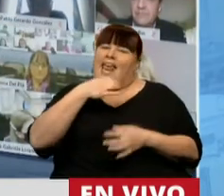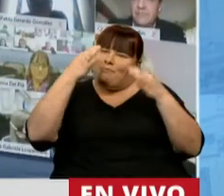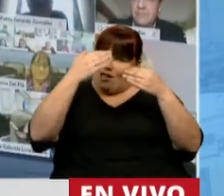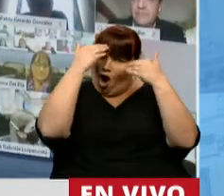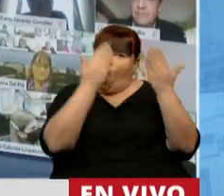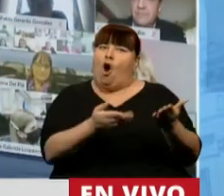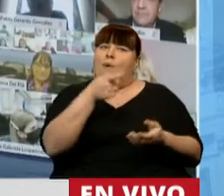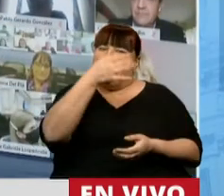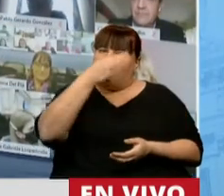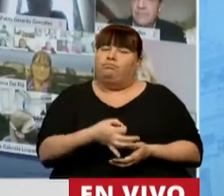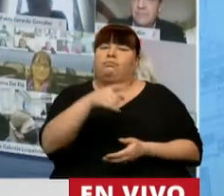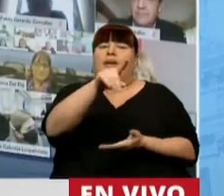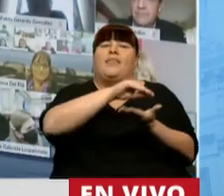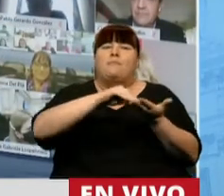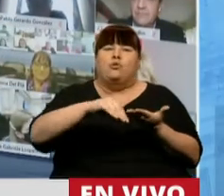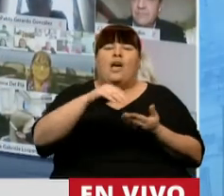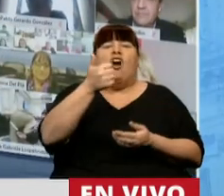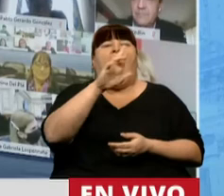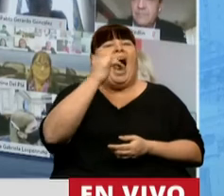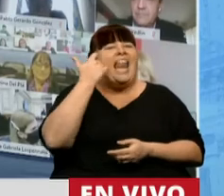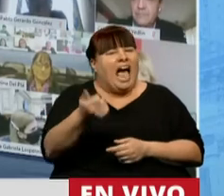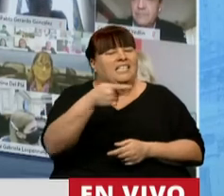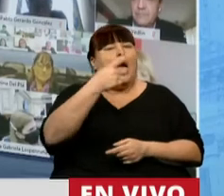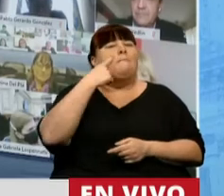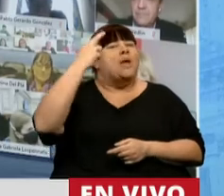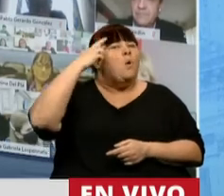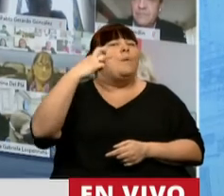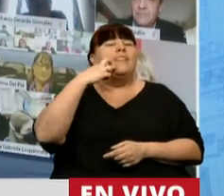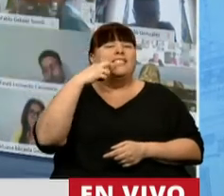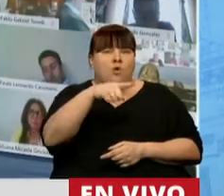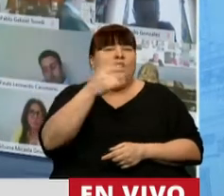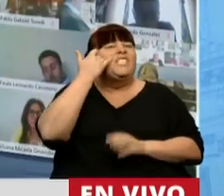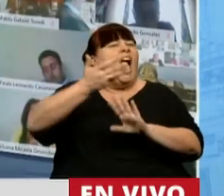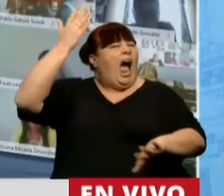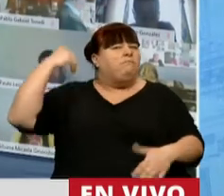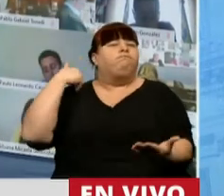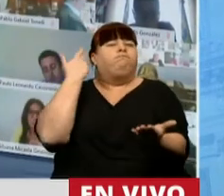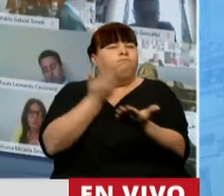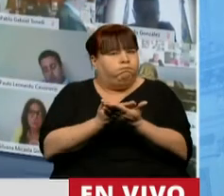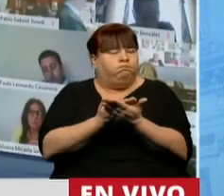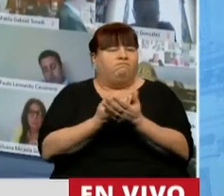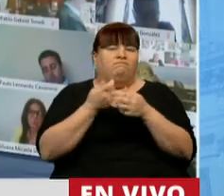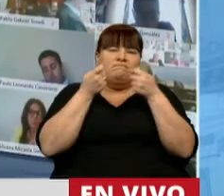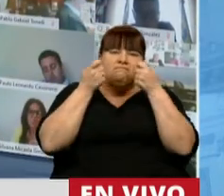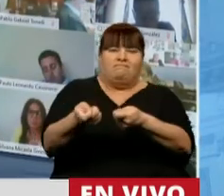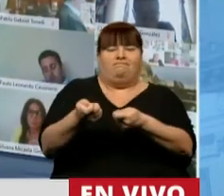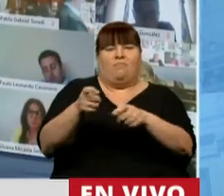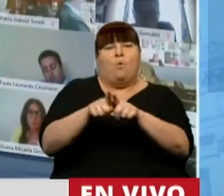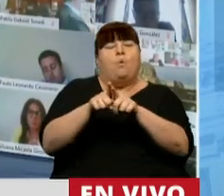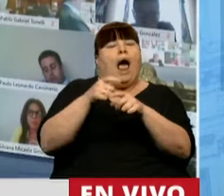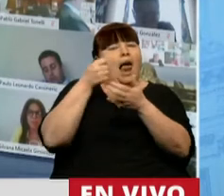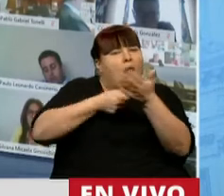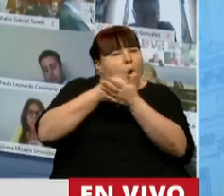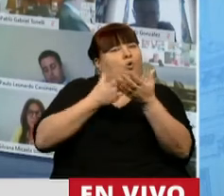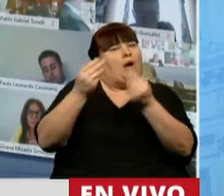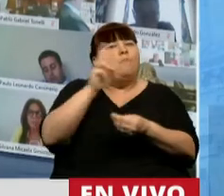especial homenaje al doctor Rogelio Araya que en 1919 ya se ponía la bandera para